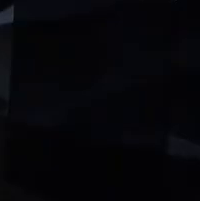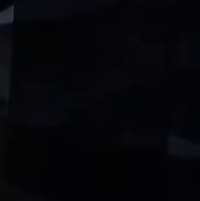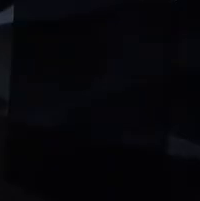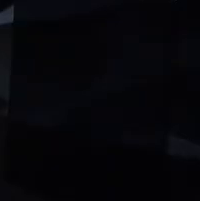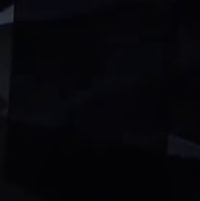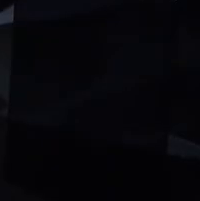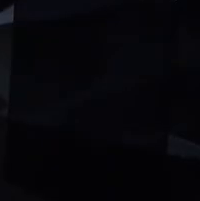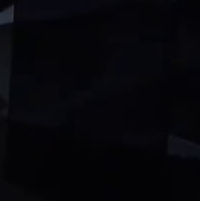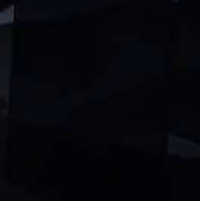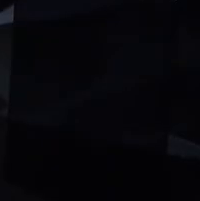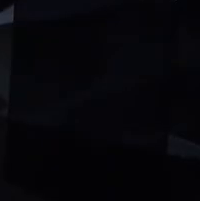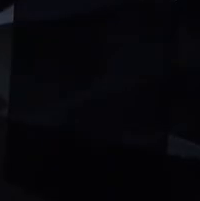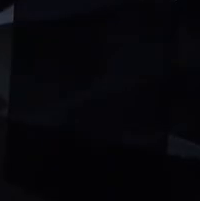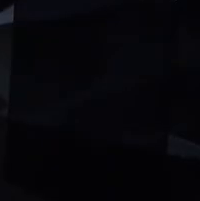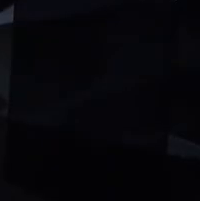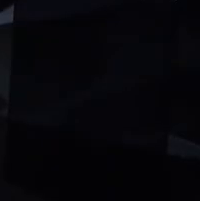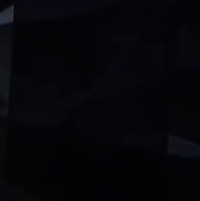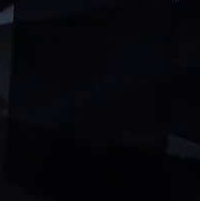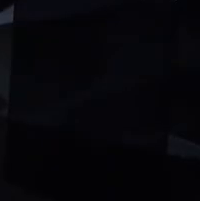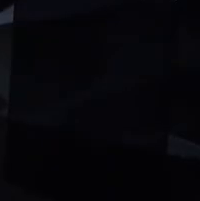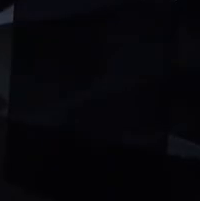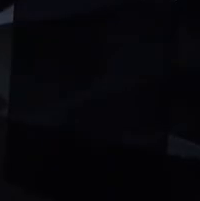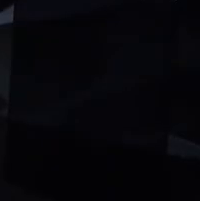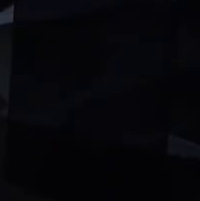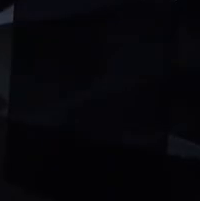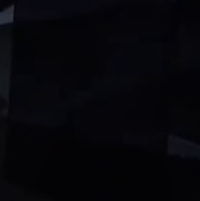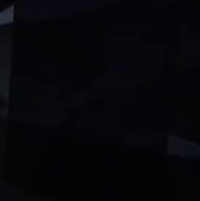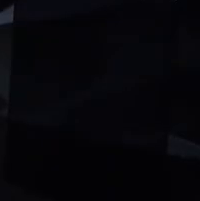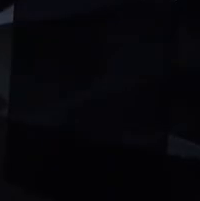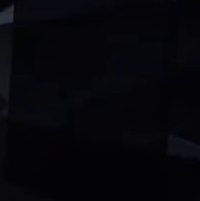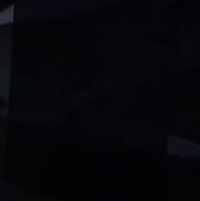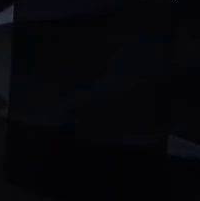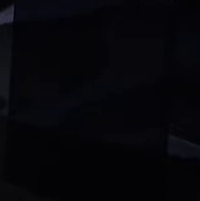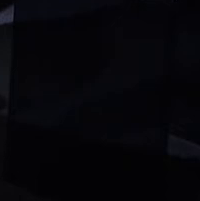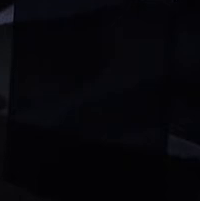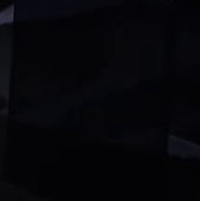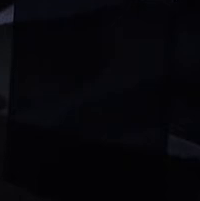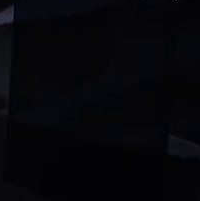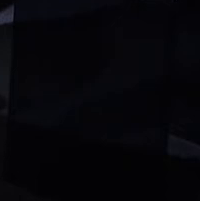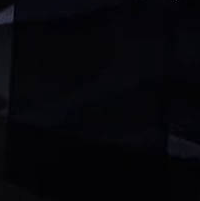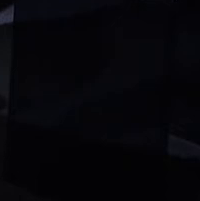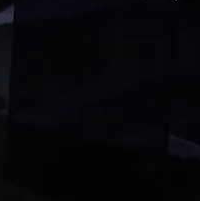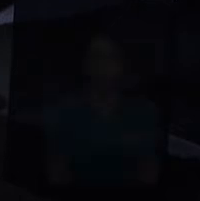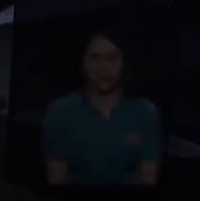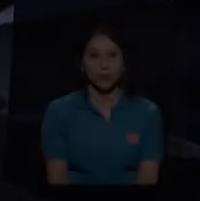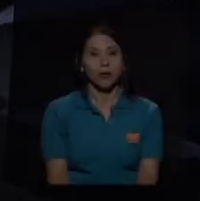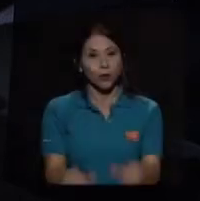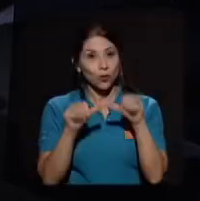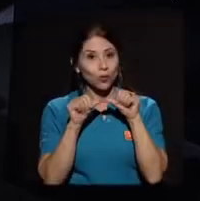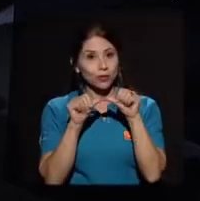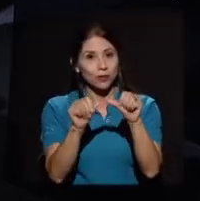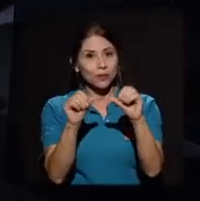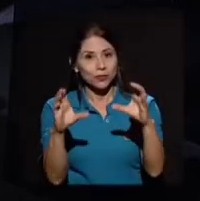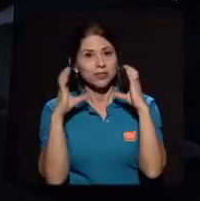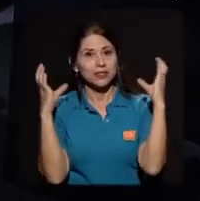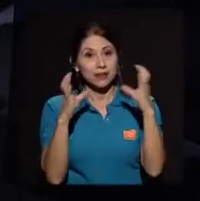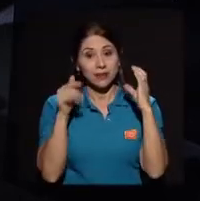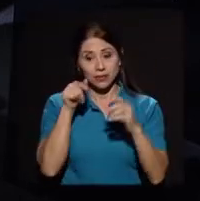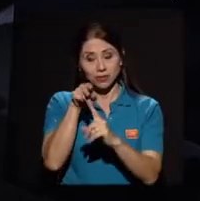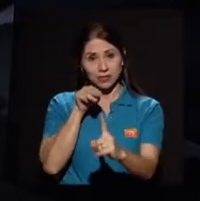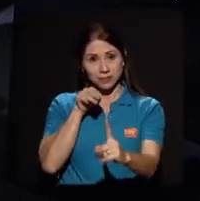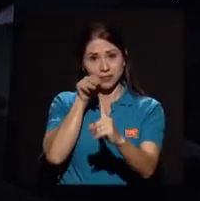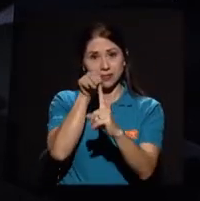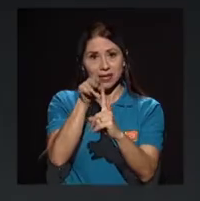Continuamos, amigas y amigos, celebrando este mensaje navideño y este